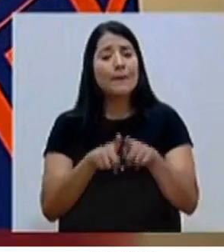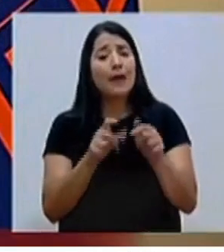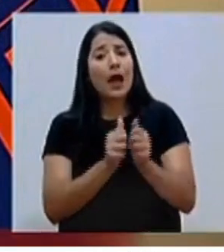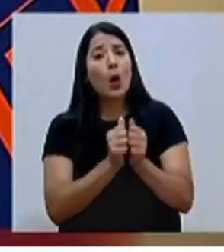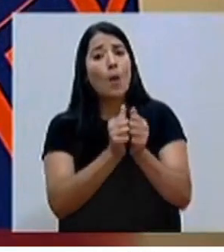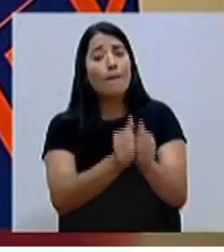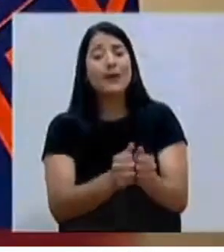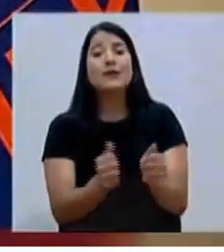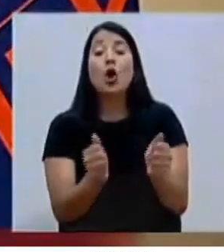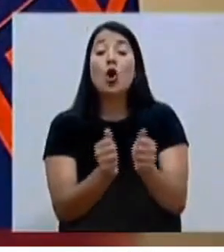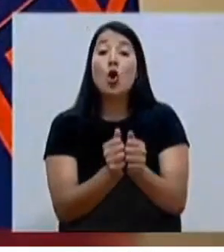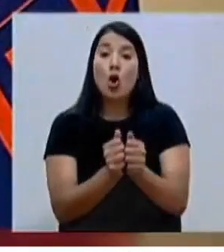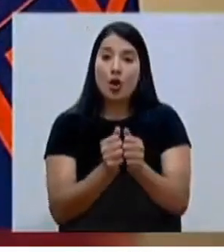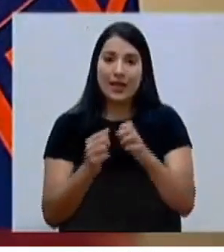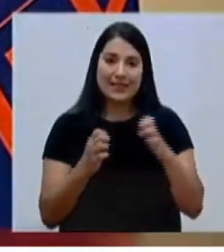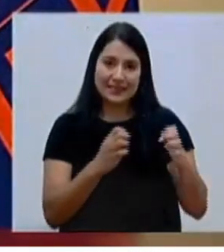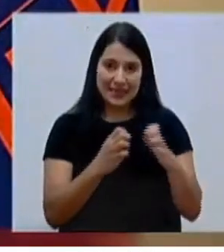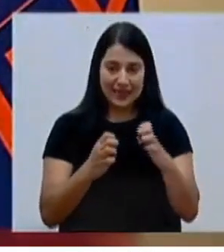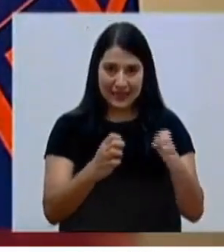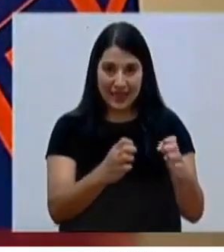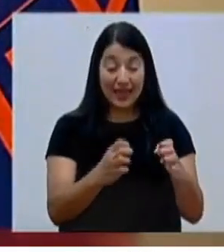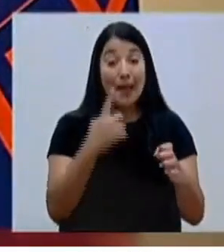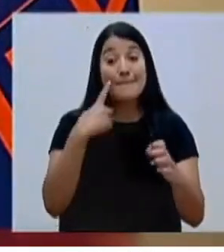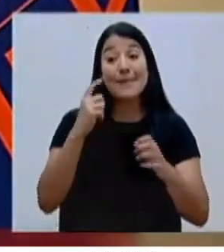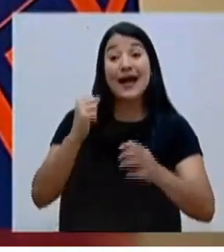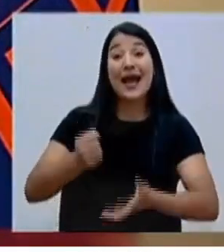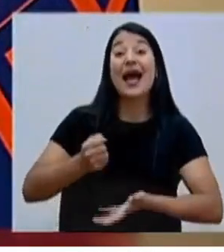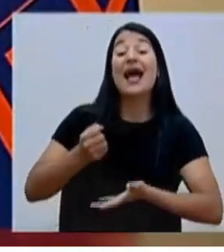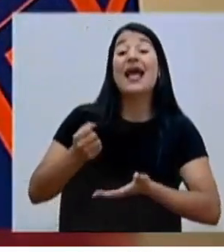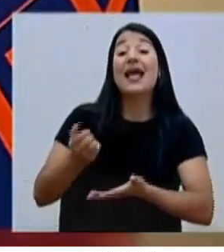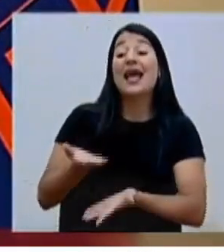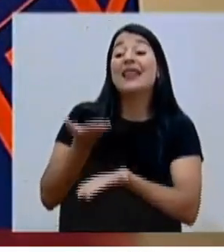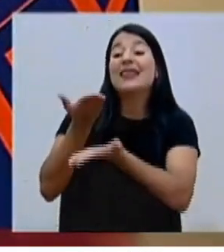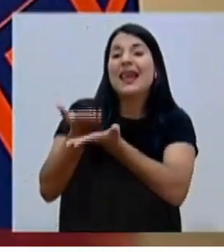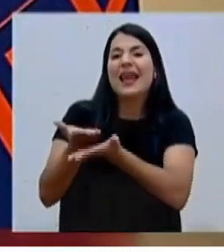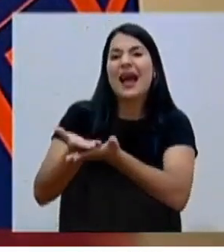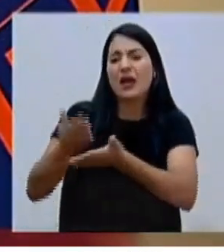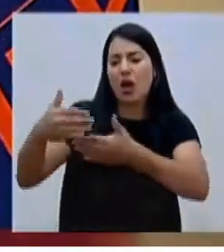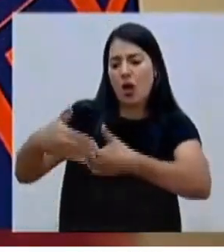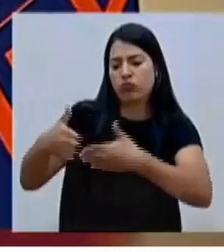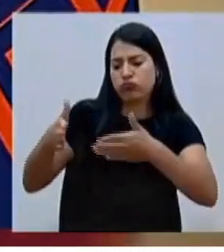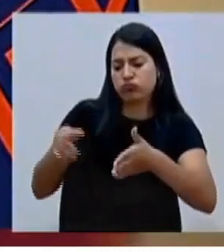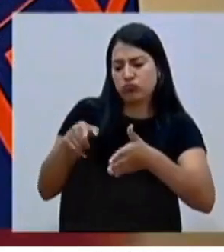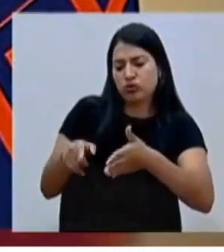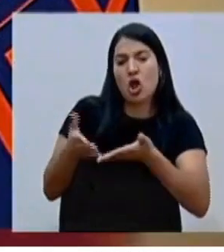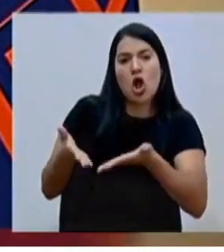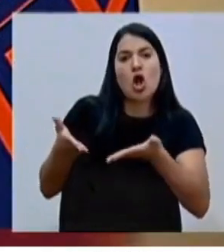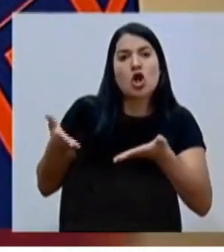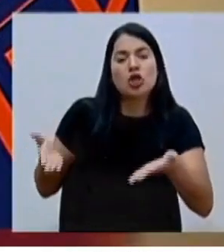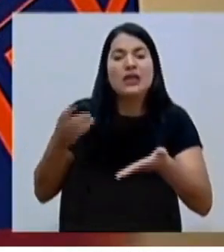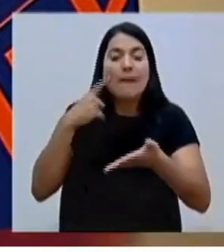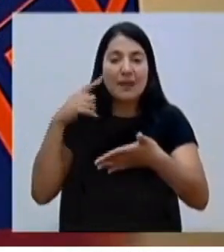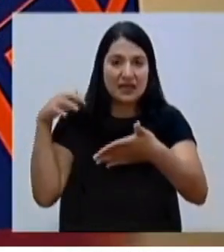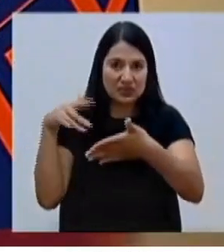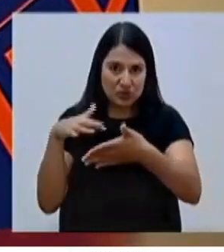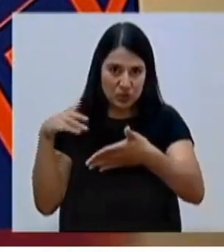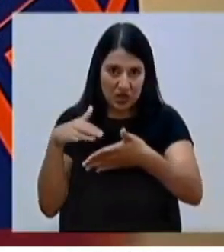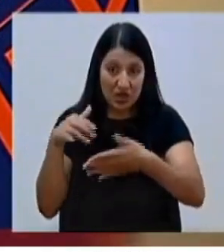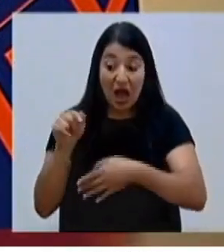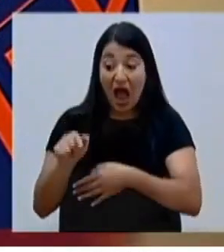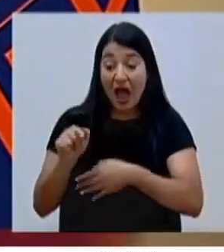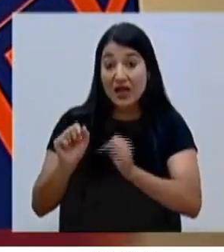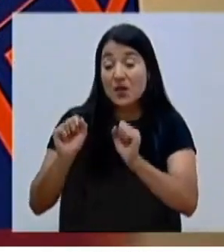entrega también de un kit de material educativo Mediante el cual se puedan crear conexiones